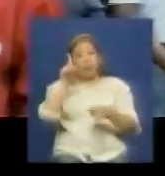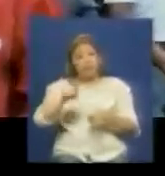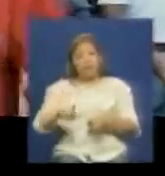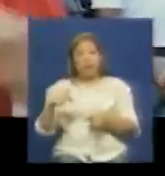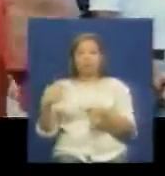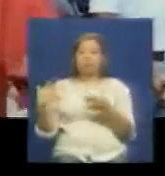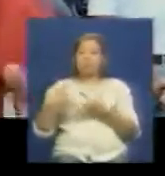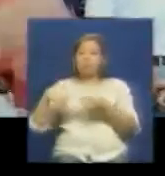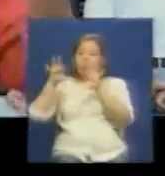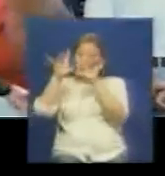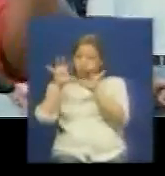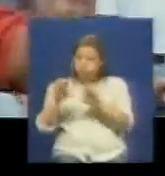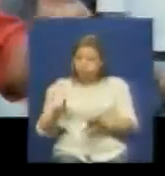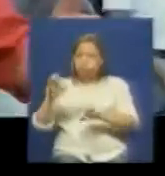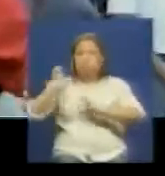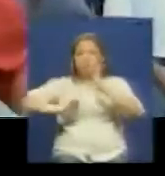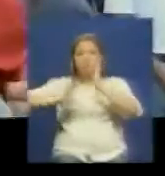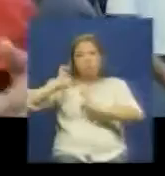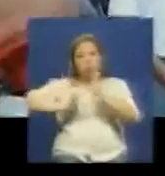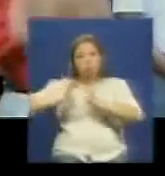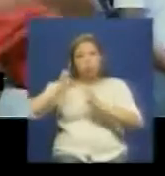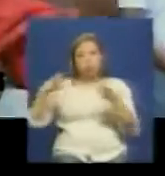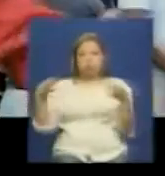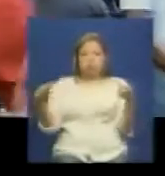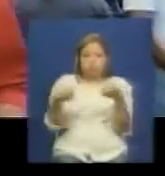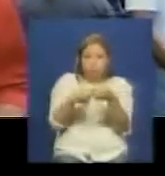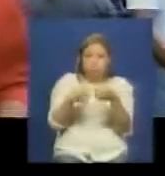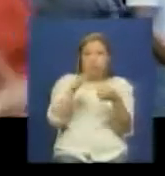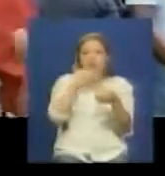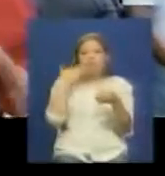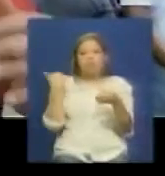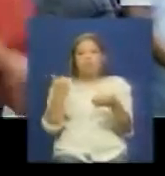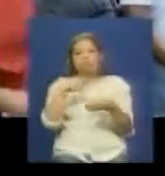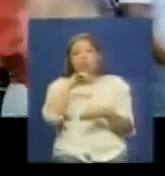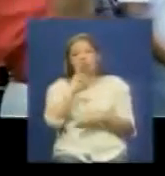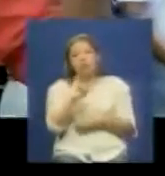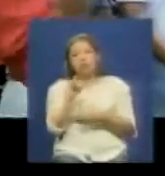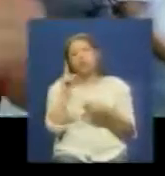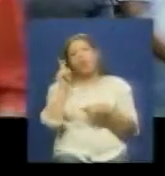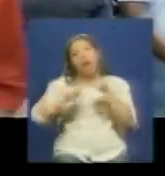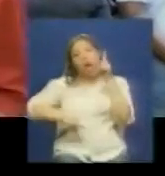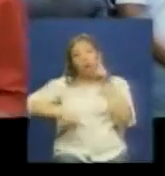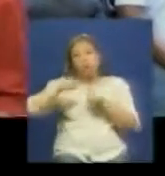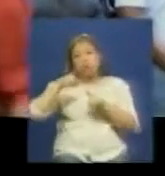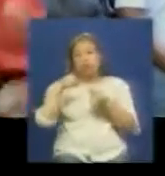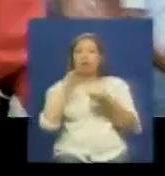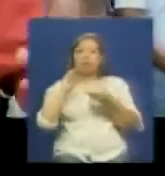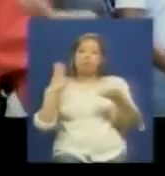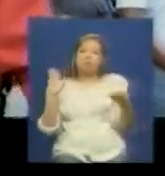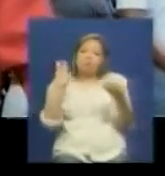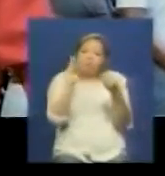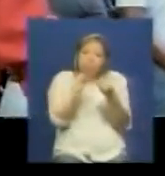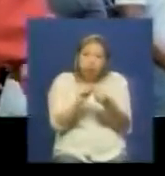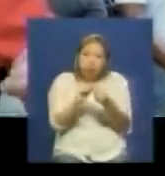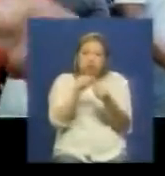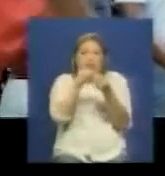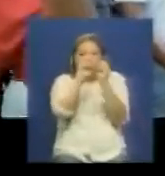trabajo estamos visualizándonos en el peor escenario donde tenemos ya una organización y estamos